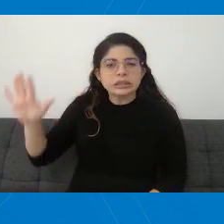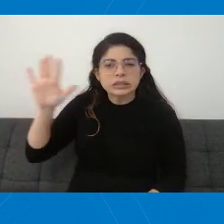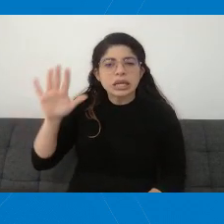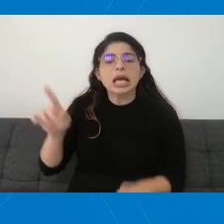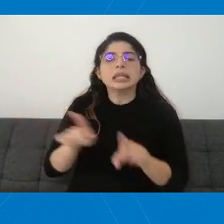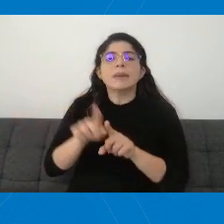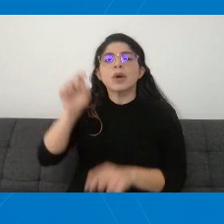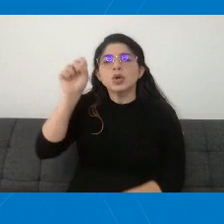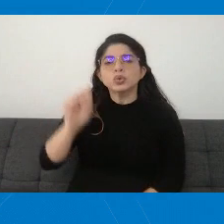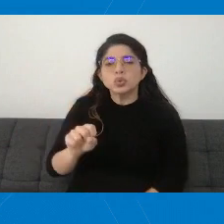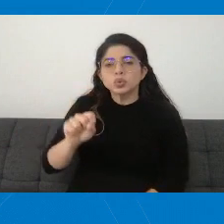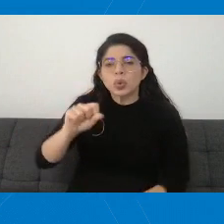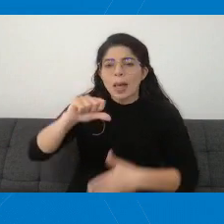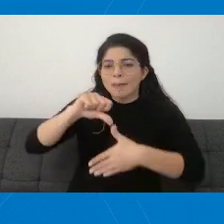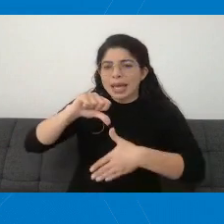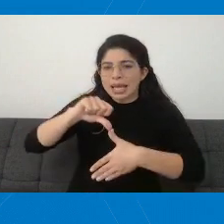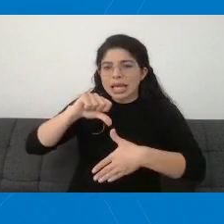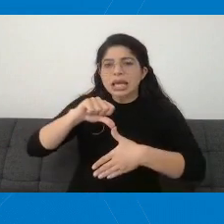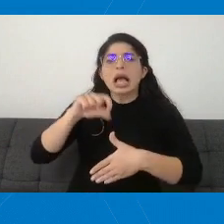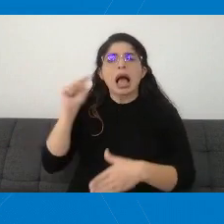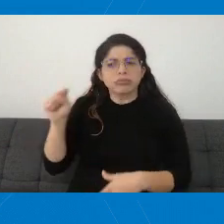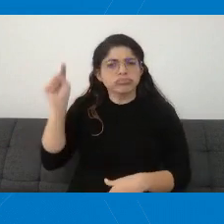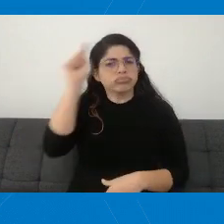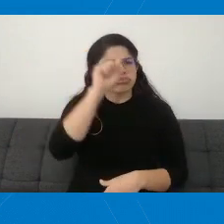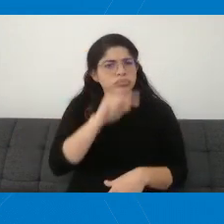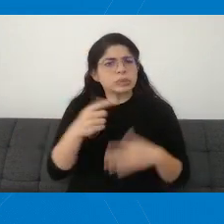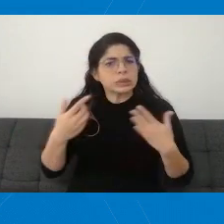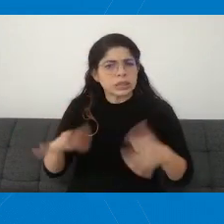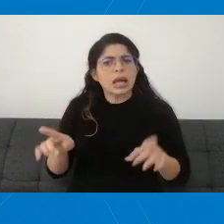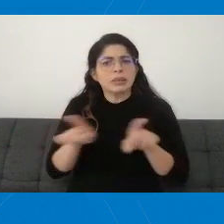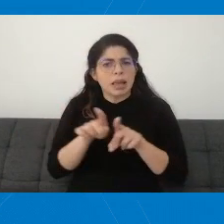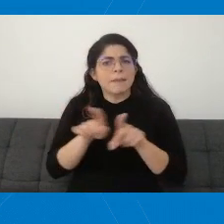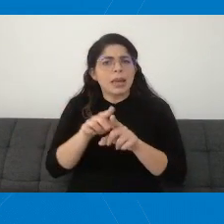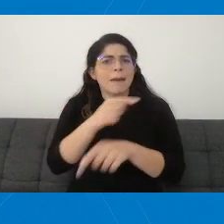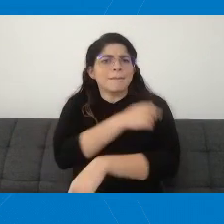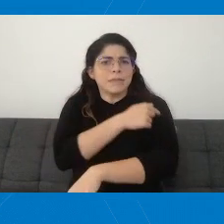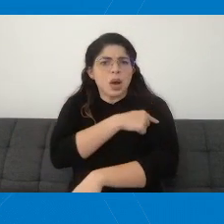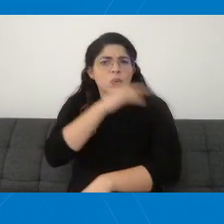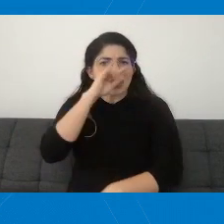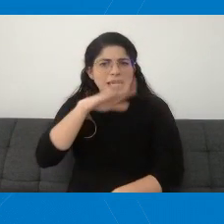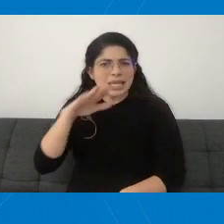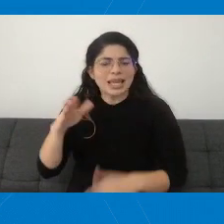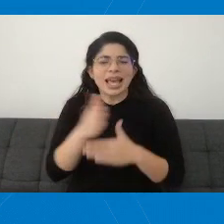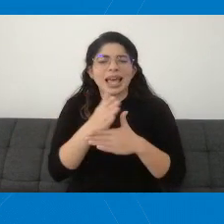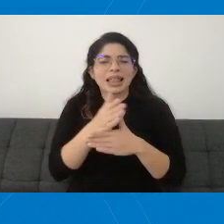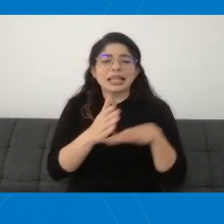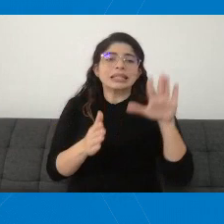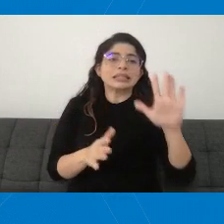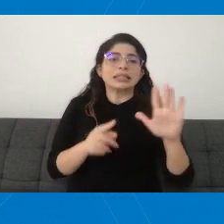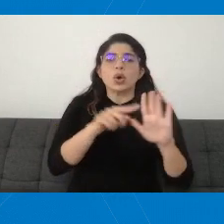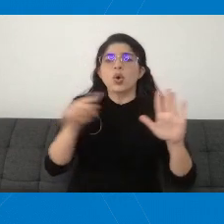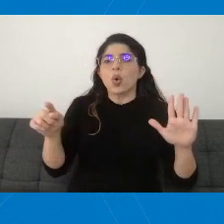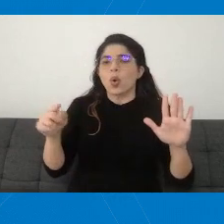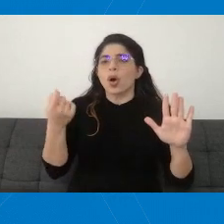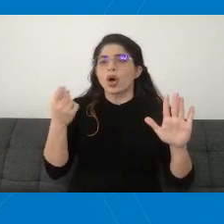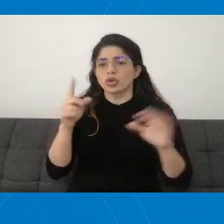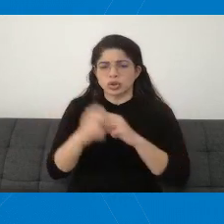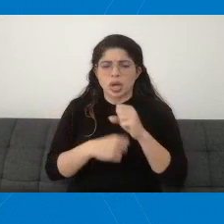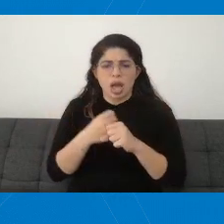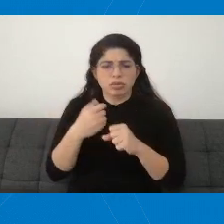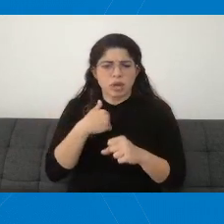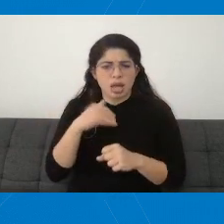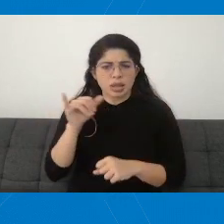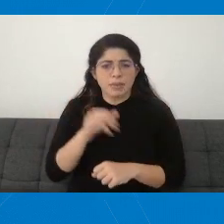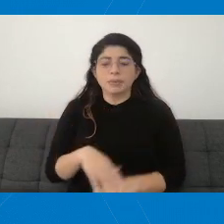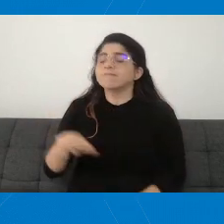suramericanos también ya se están vacunando niños entre los 5 y los 11 años. Doctor González,